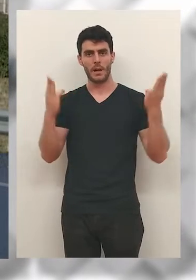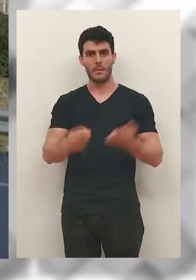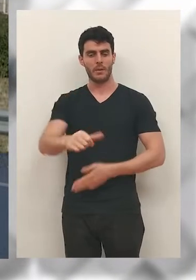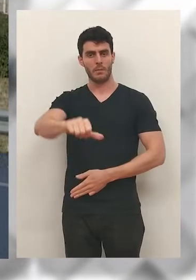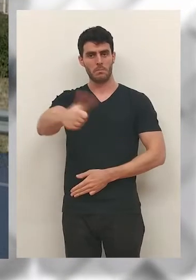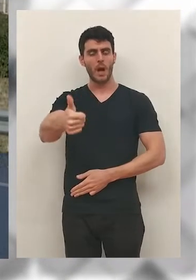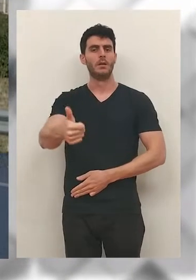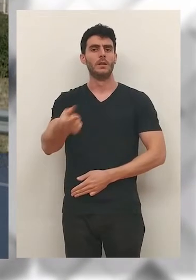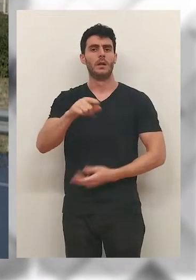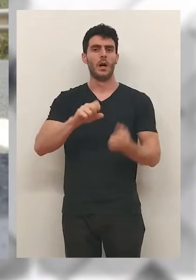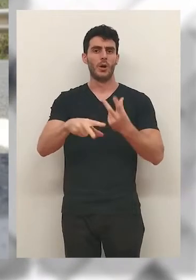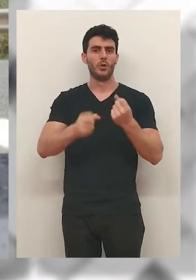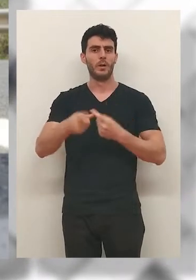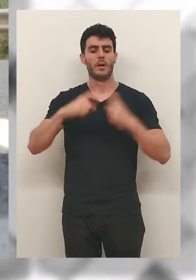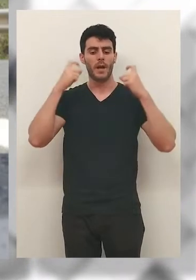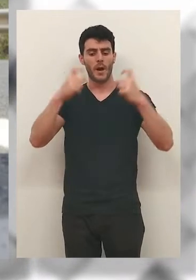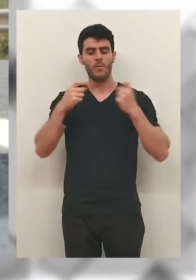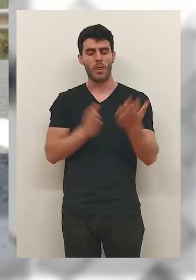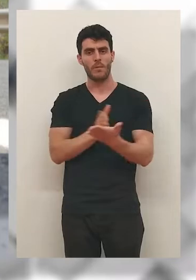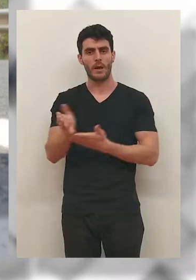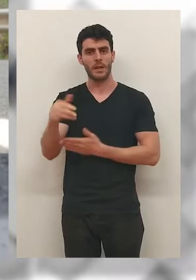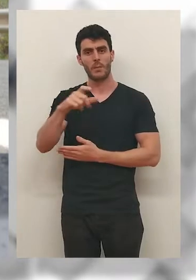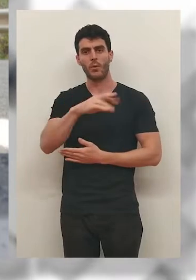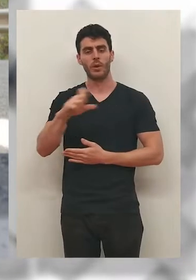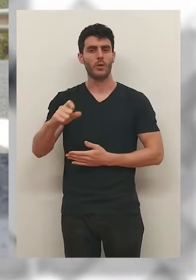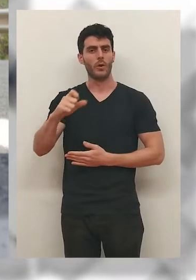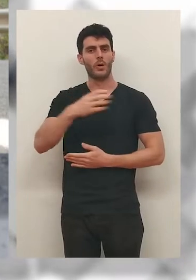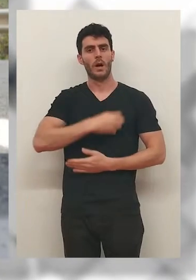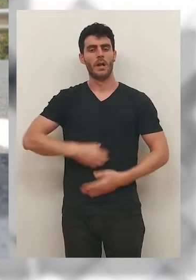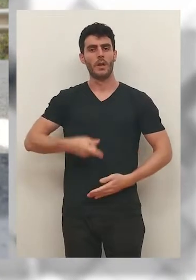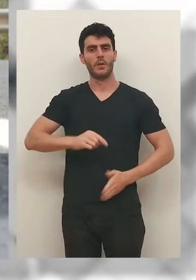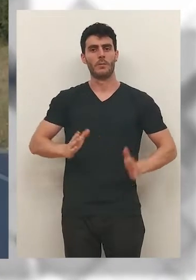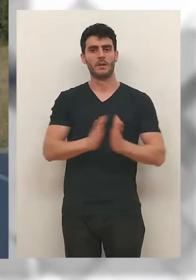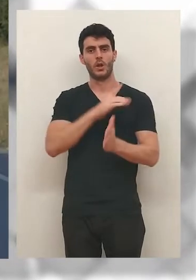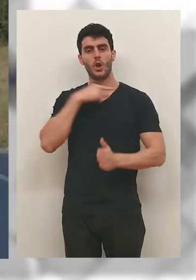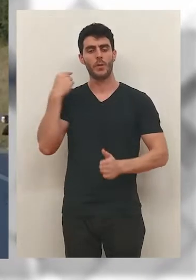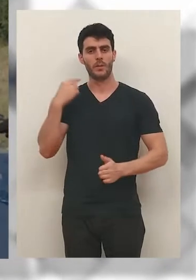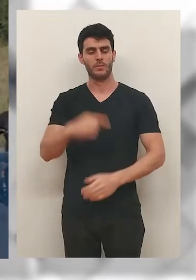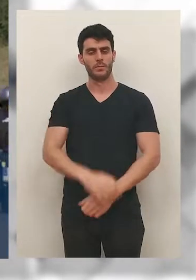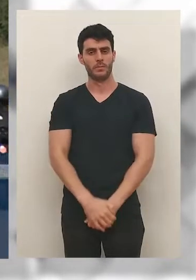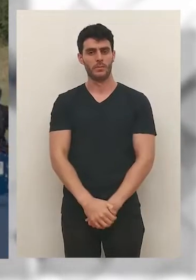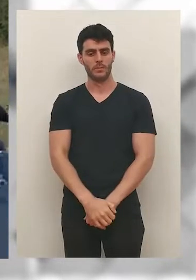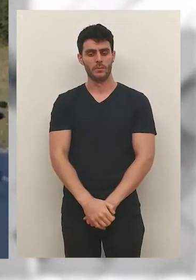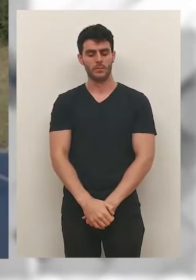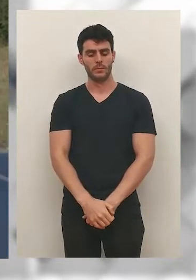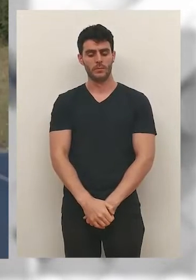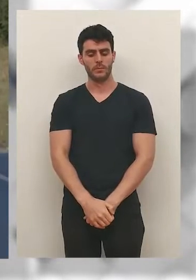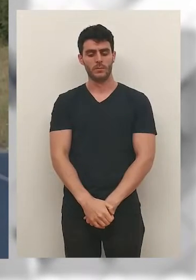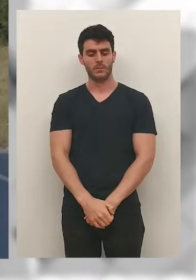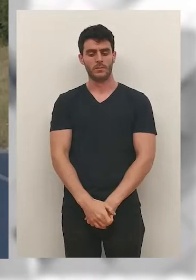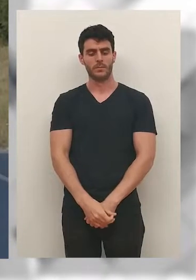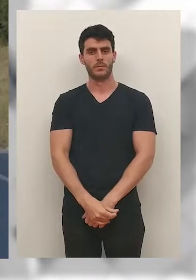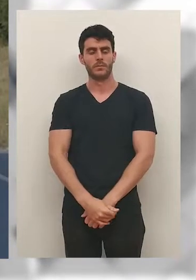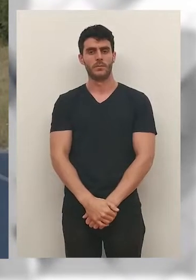necesita la aprobación del Parlamento descarta construir autovías y centrará su esfuerzo en las variantes de Murillo, Arnedo y Santo Domingo de la Calzada.